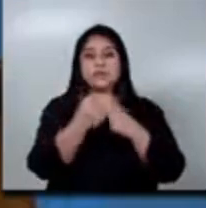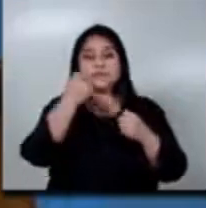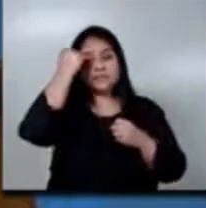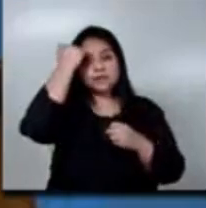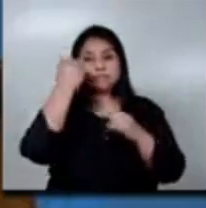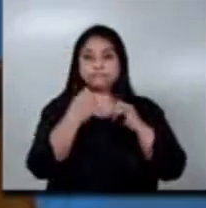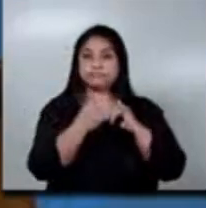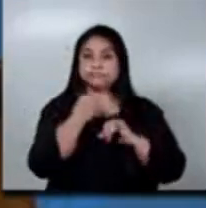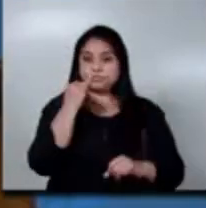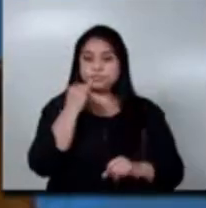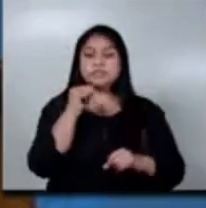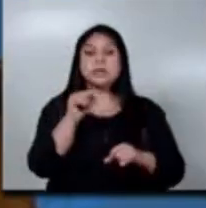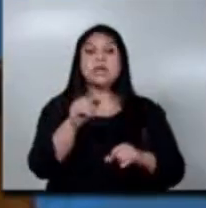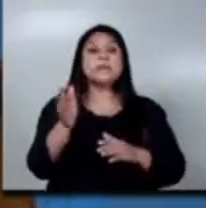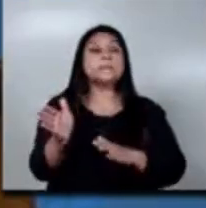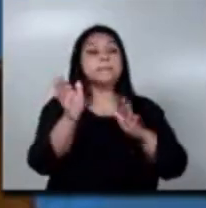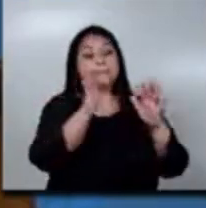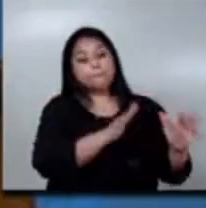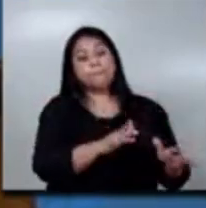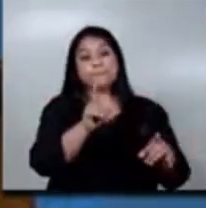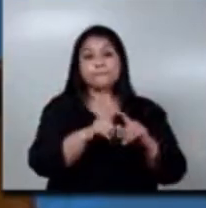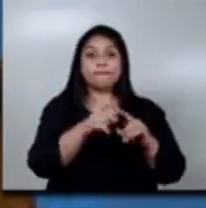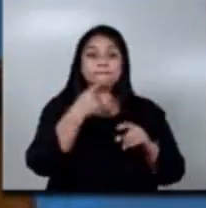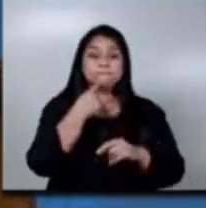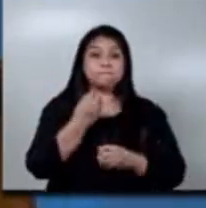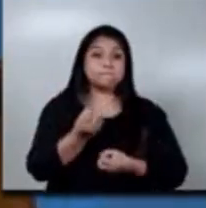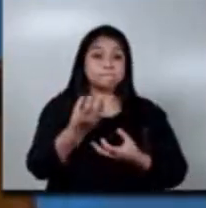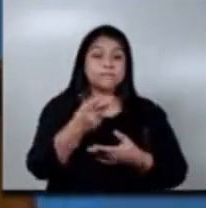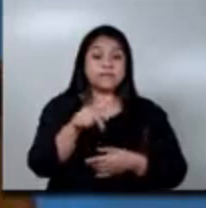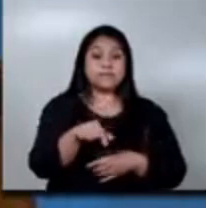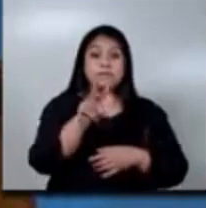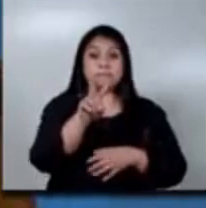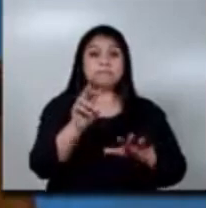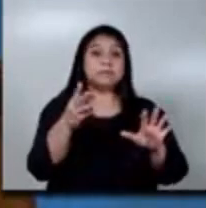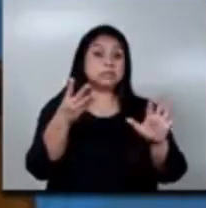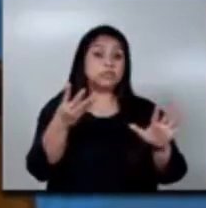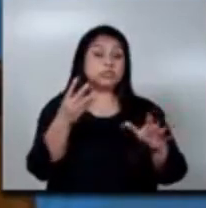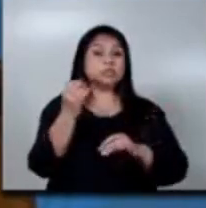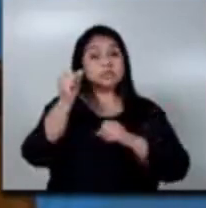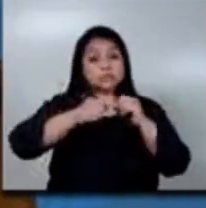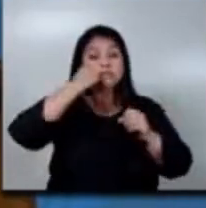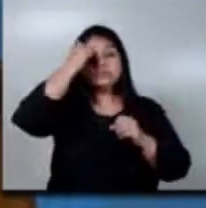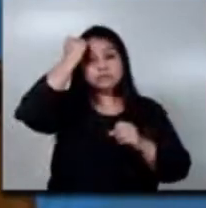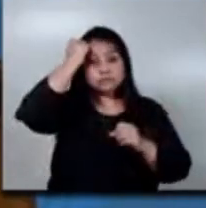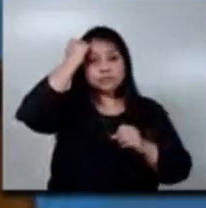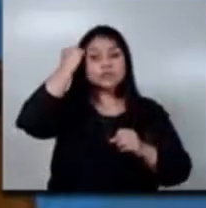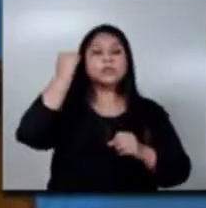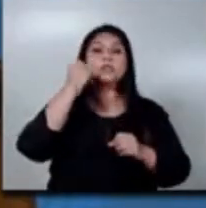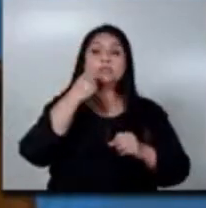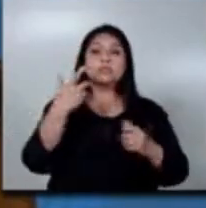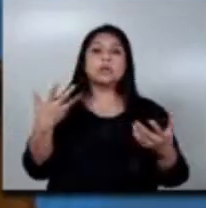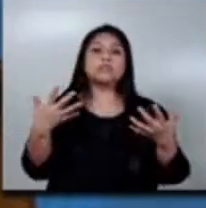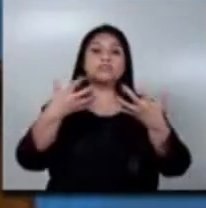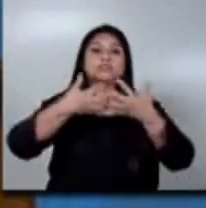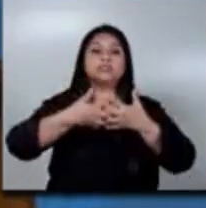mencionar que posteriormente del veintiocho de febrero se hará un cruce con las bases de